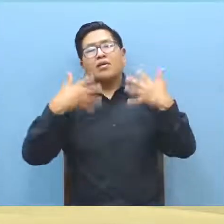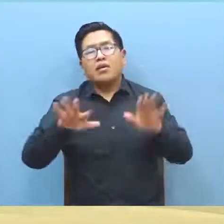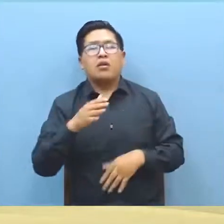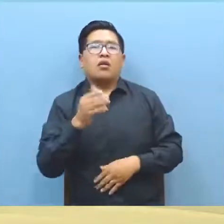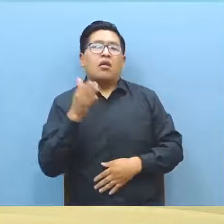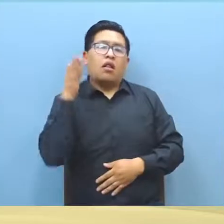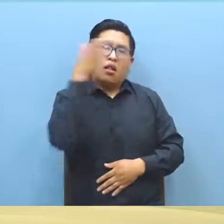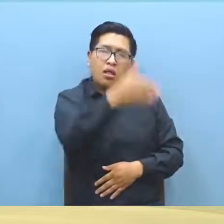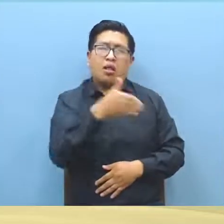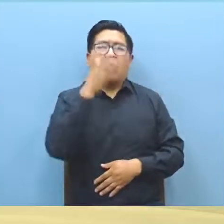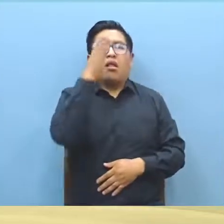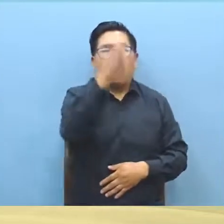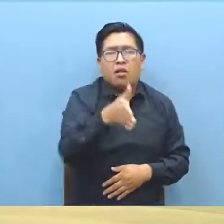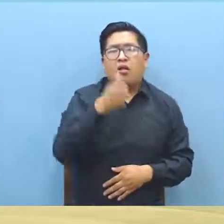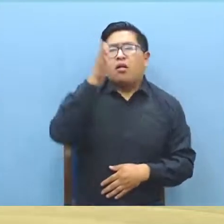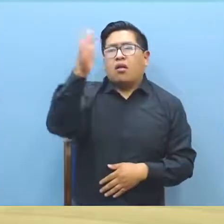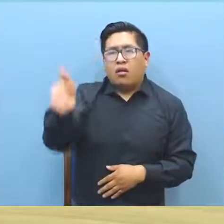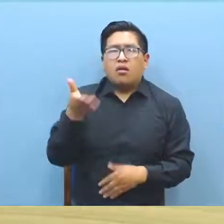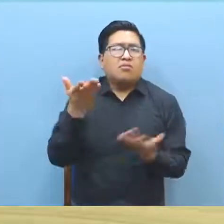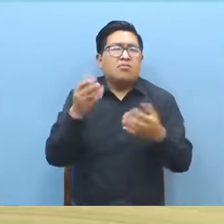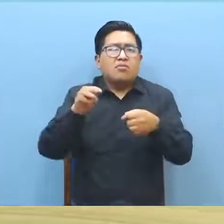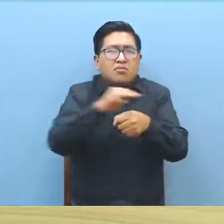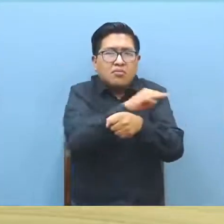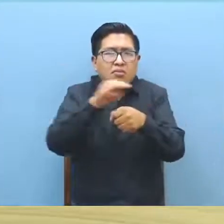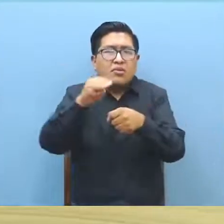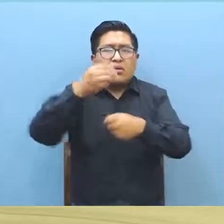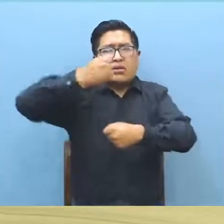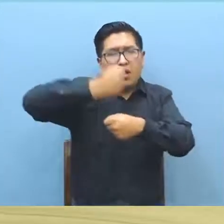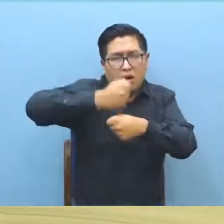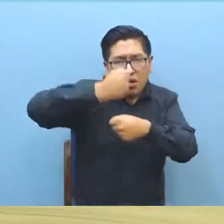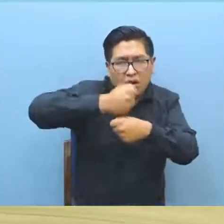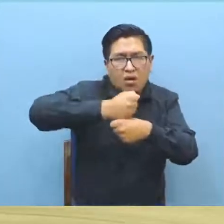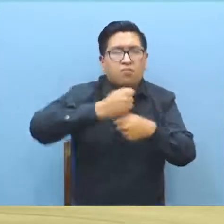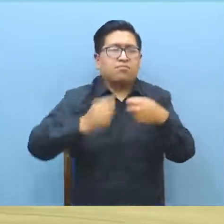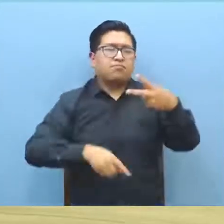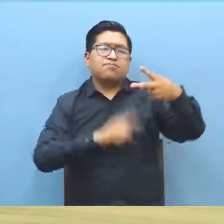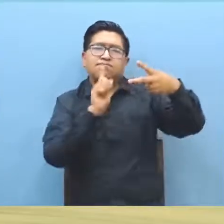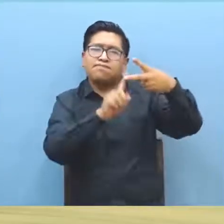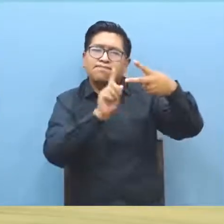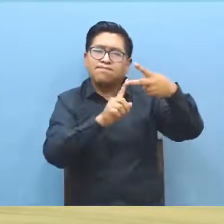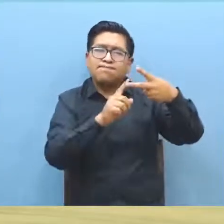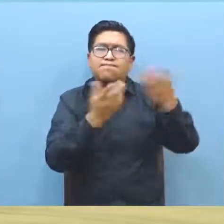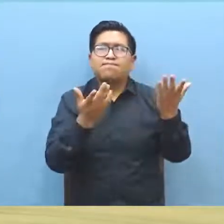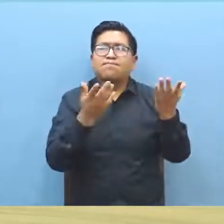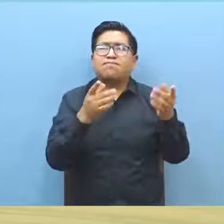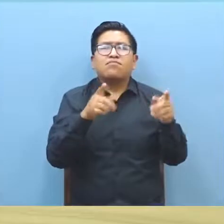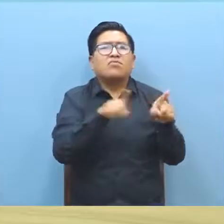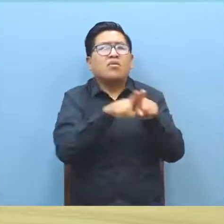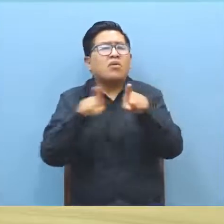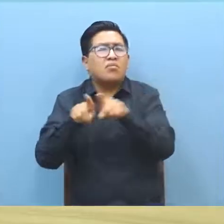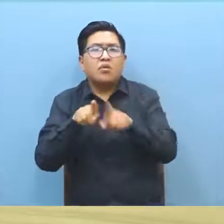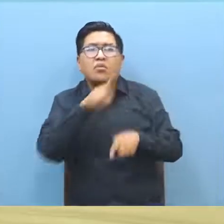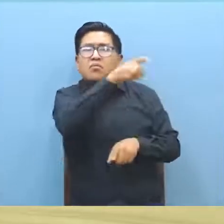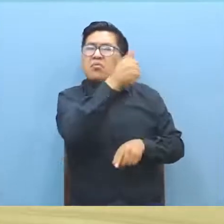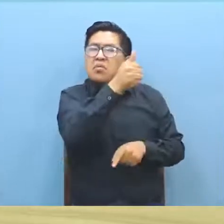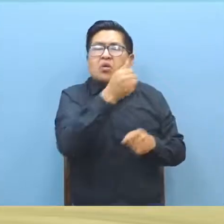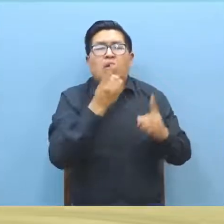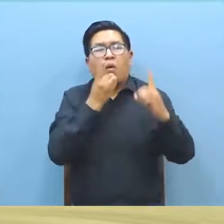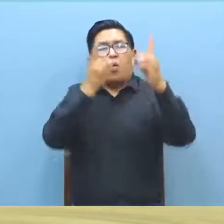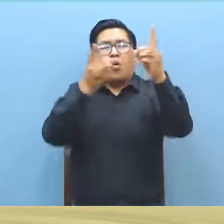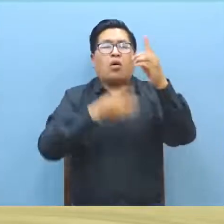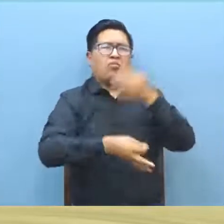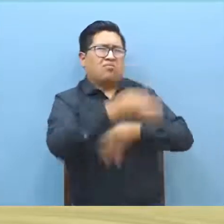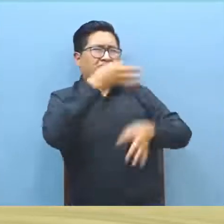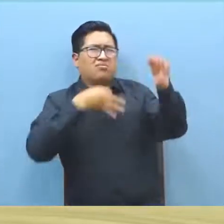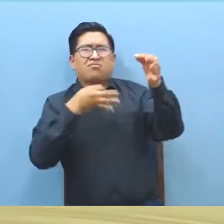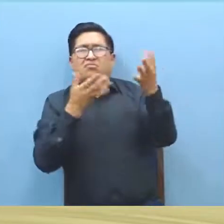agotado todas las instancias del Ministerio del Trabajo, el amparo, incluso hemos sido procesados de invasión a propiedad